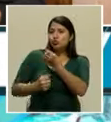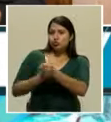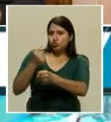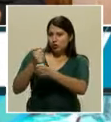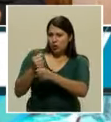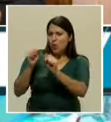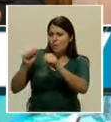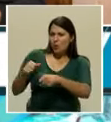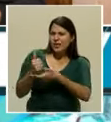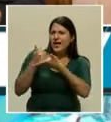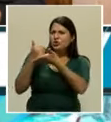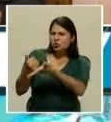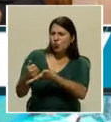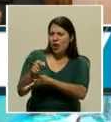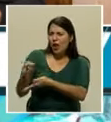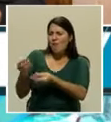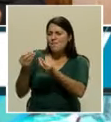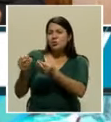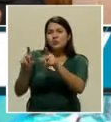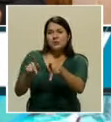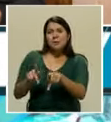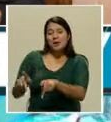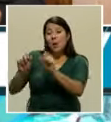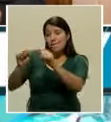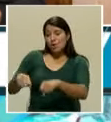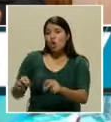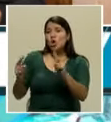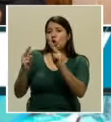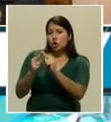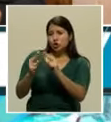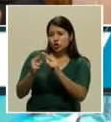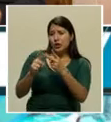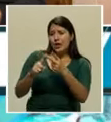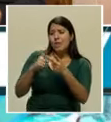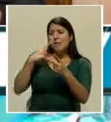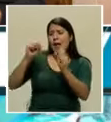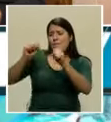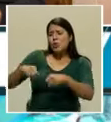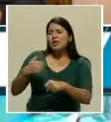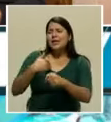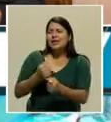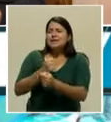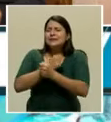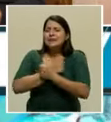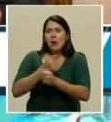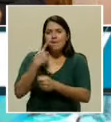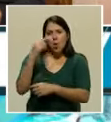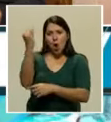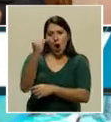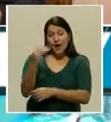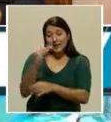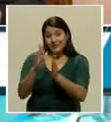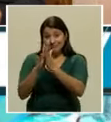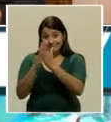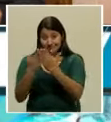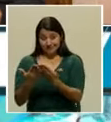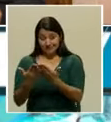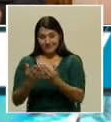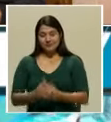ayudando a mucha gente a conocer, a tener amor por el arte y por la literatura.